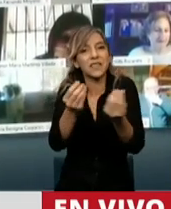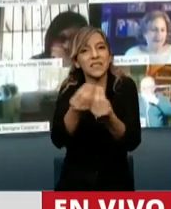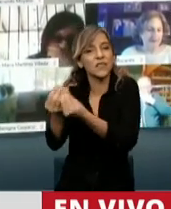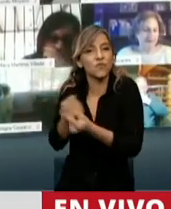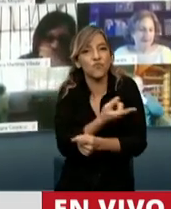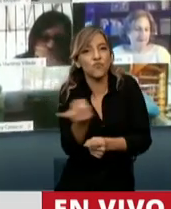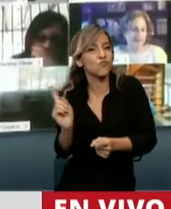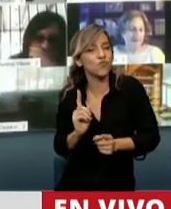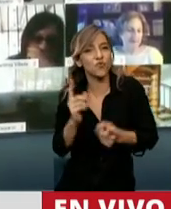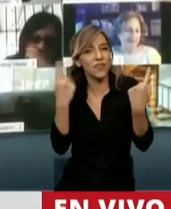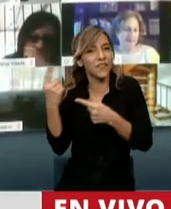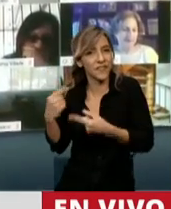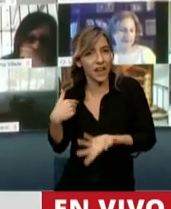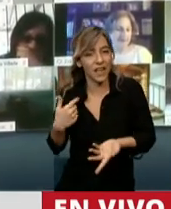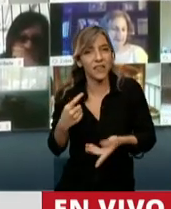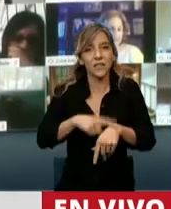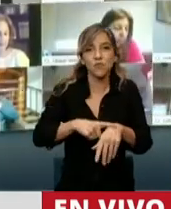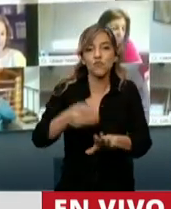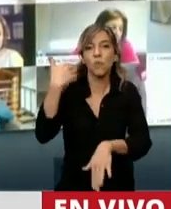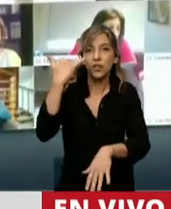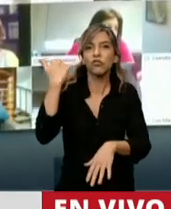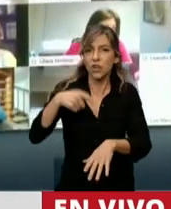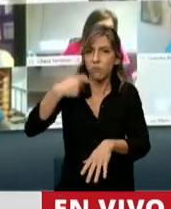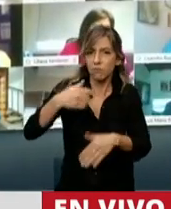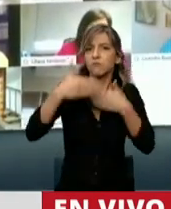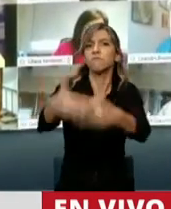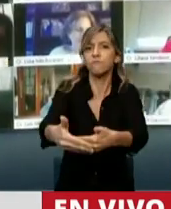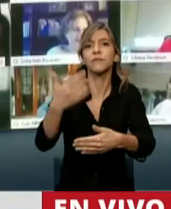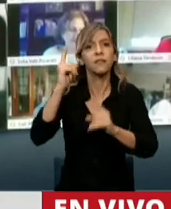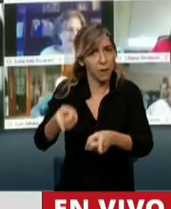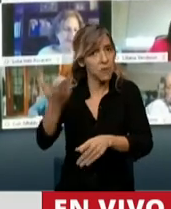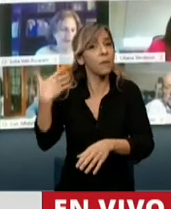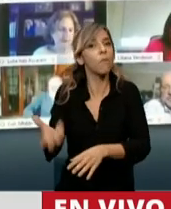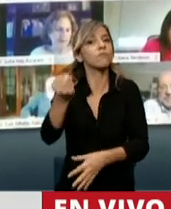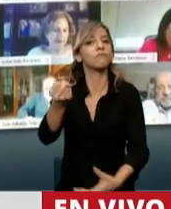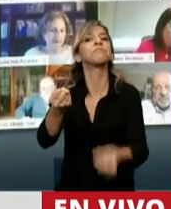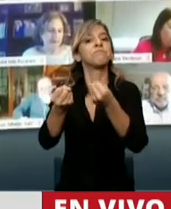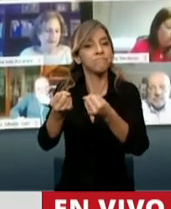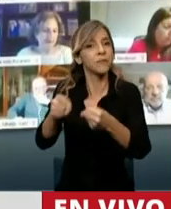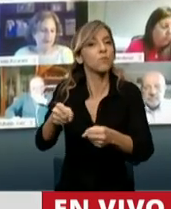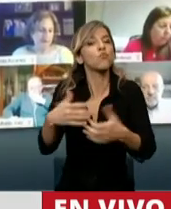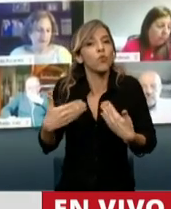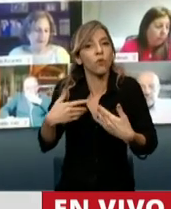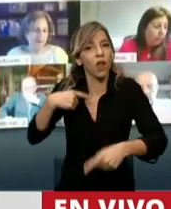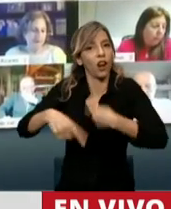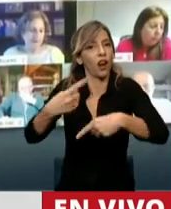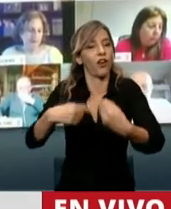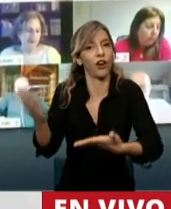accederá a ese artículo 32 en ese momento en esa moratoria. O Salentine Fruit, o Frutas Scorpio, todas